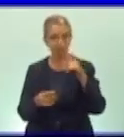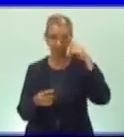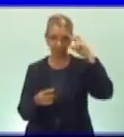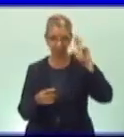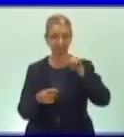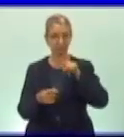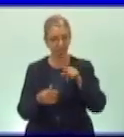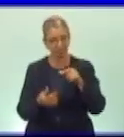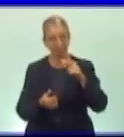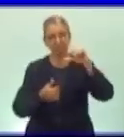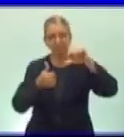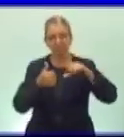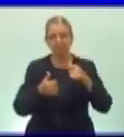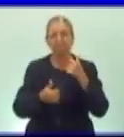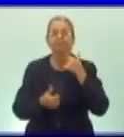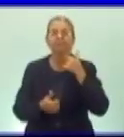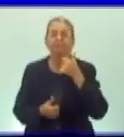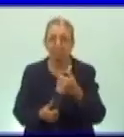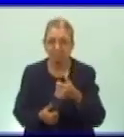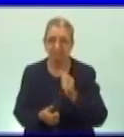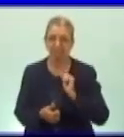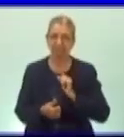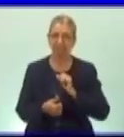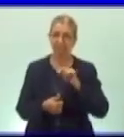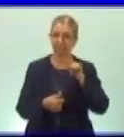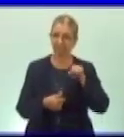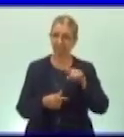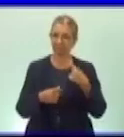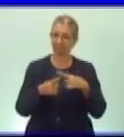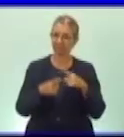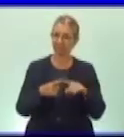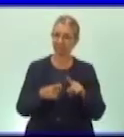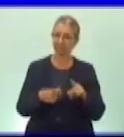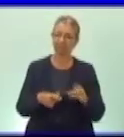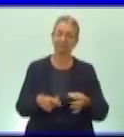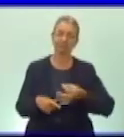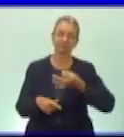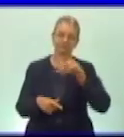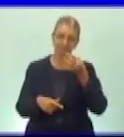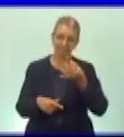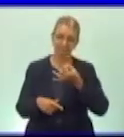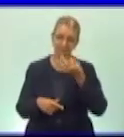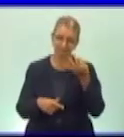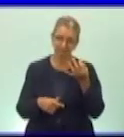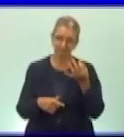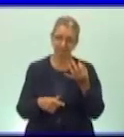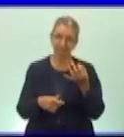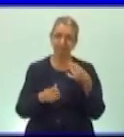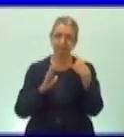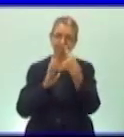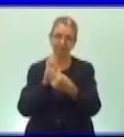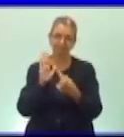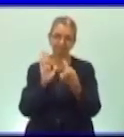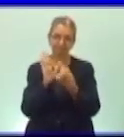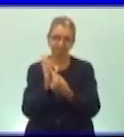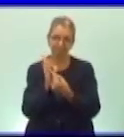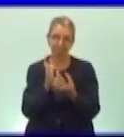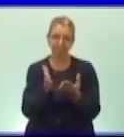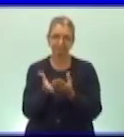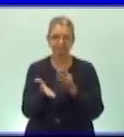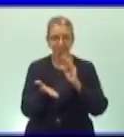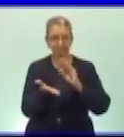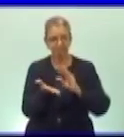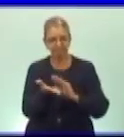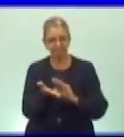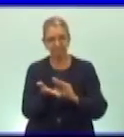También describe las orientaciones de los libros, tanto el de lectura como el del mundo en que vivimos, que